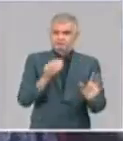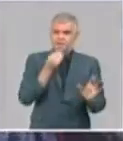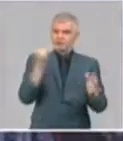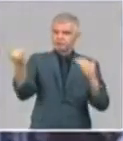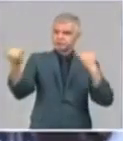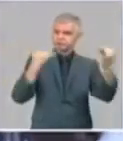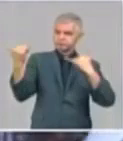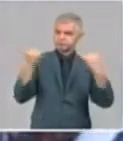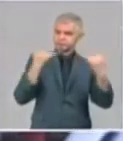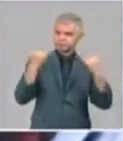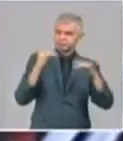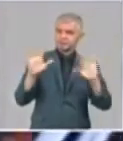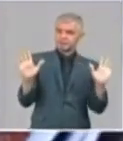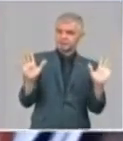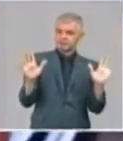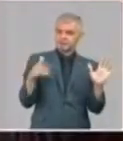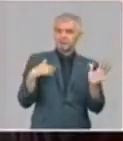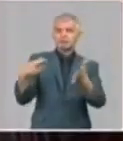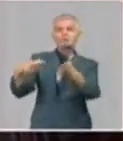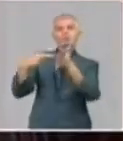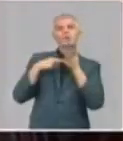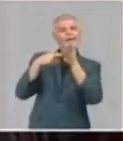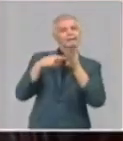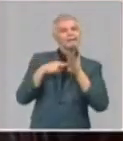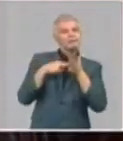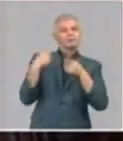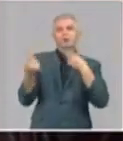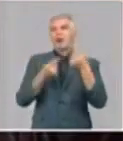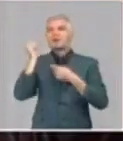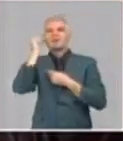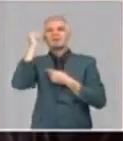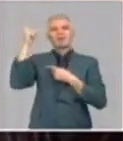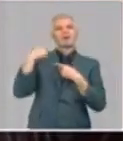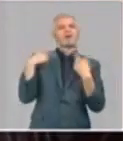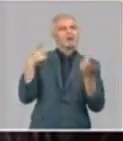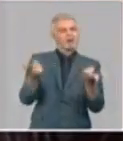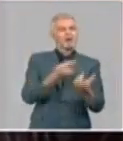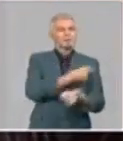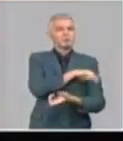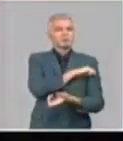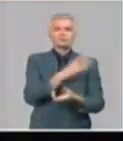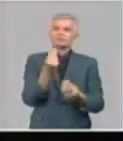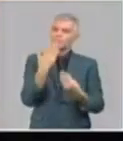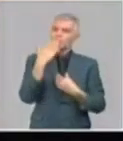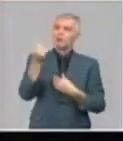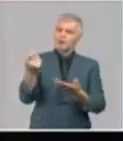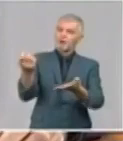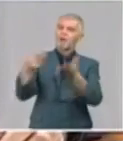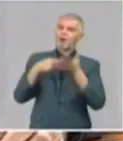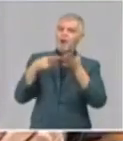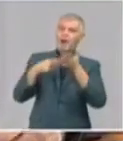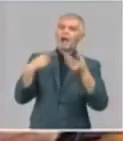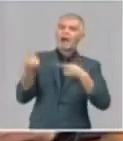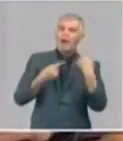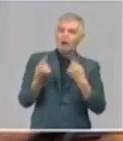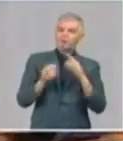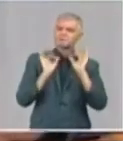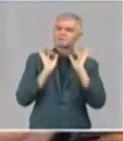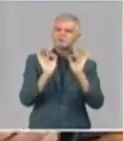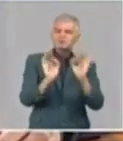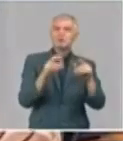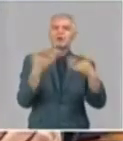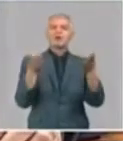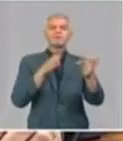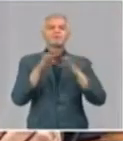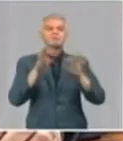pudiera comunicarse con nosotros y sugerirnos ideas como lo ha hecho y que nos han sido muy útiles se puntualizó la situación de todos los funcionarios,